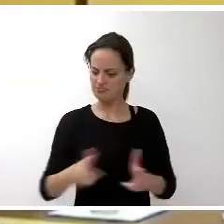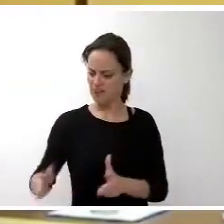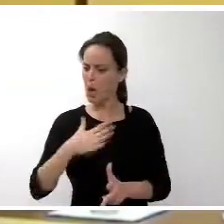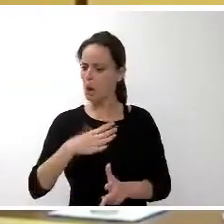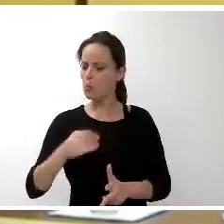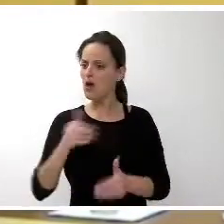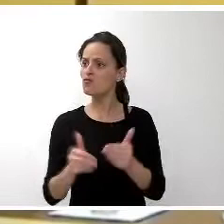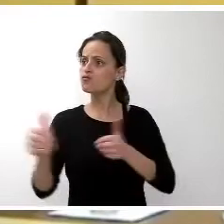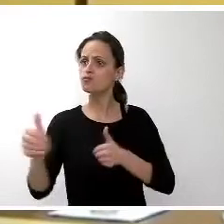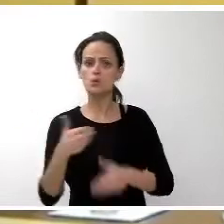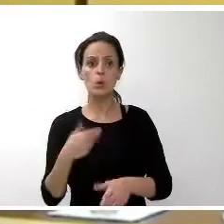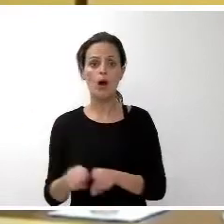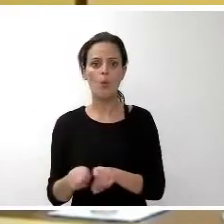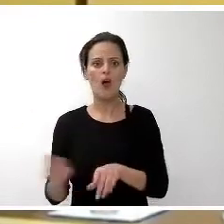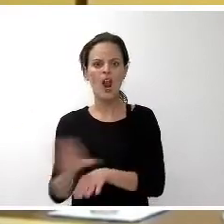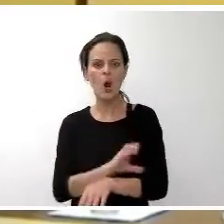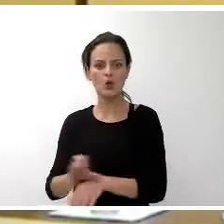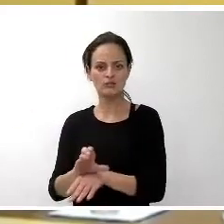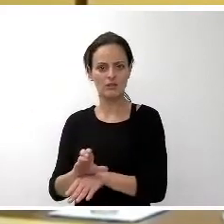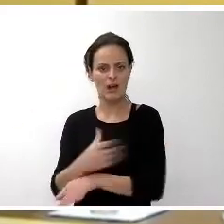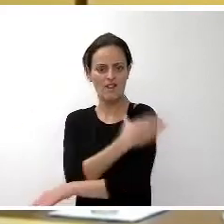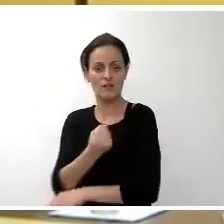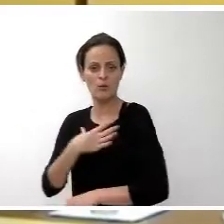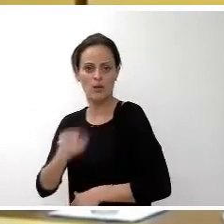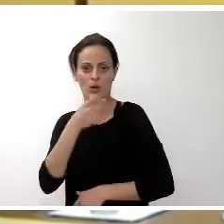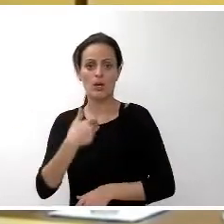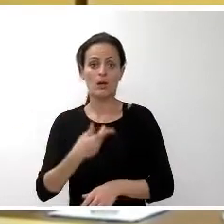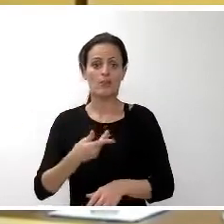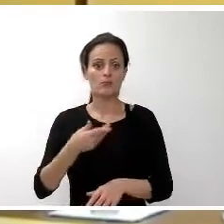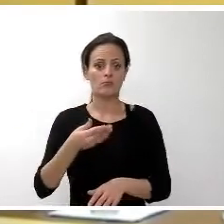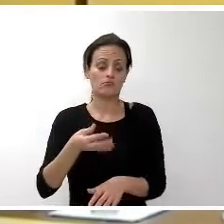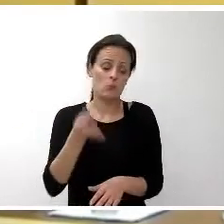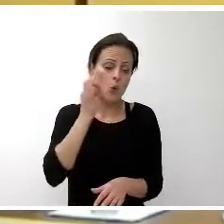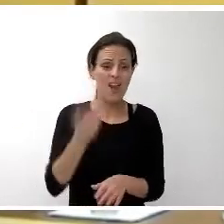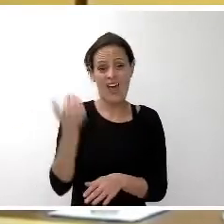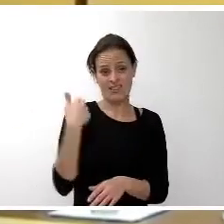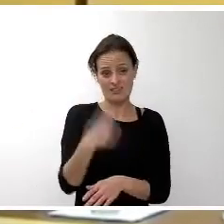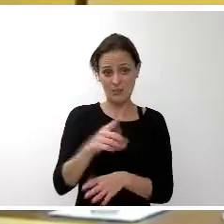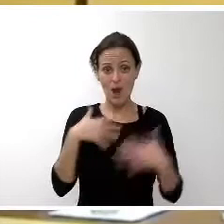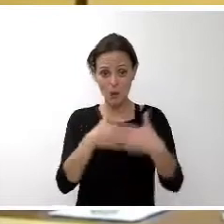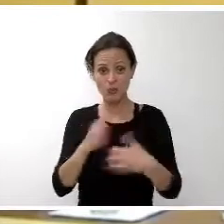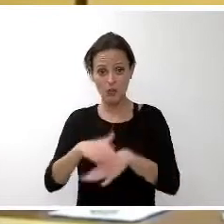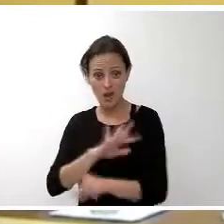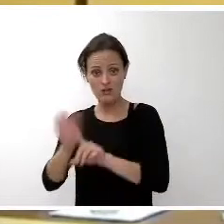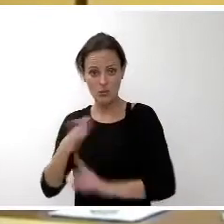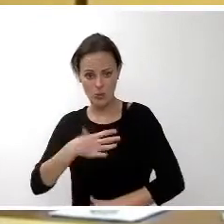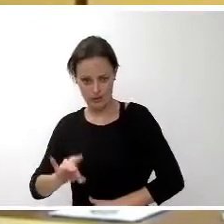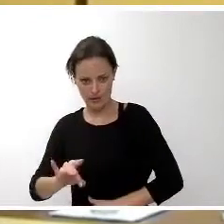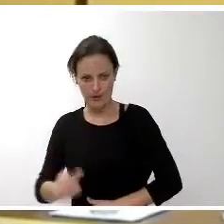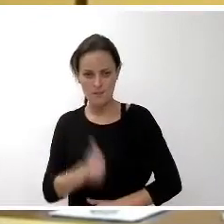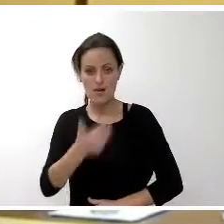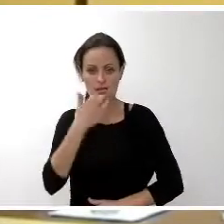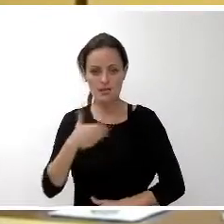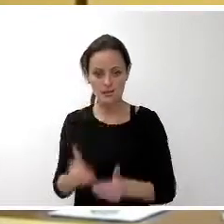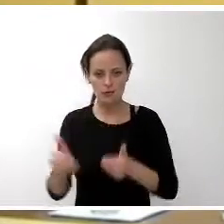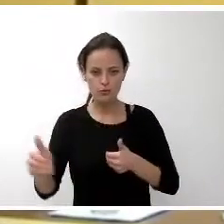del Cabildo, porque otras mujeres pelearon mucho antes por conseguirlo. Y, sobre todo, que si el día de mañana estás entre